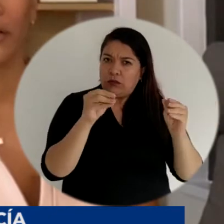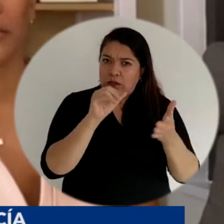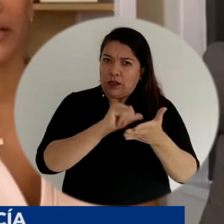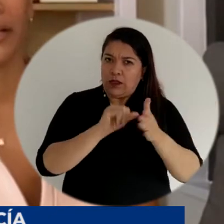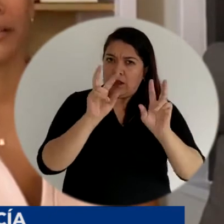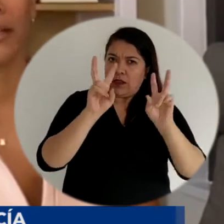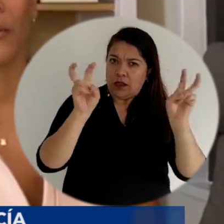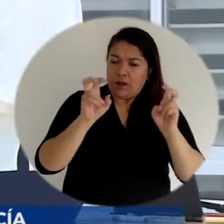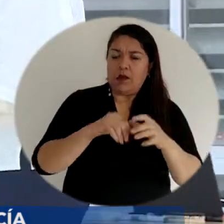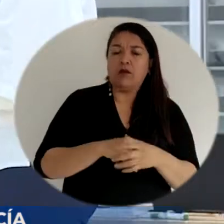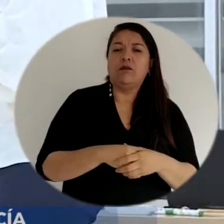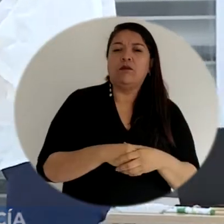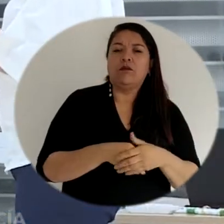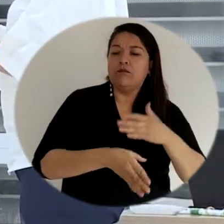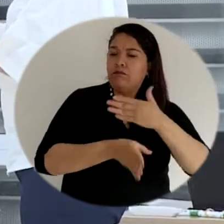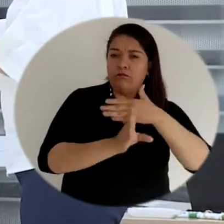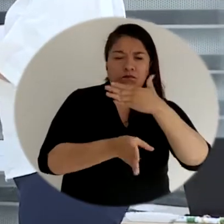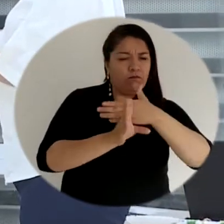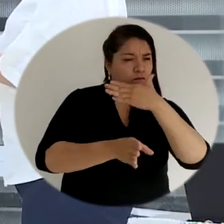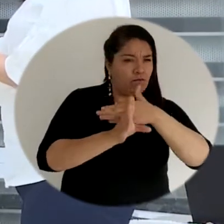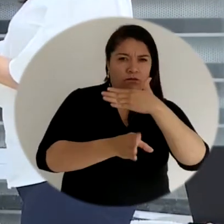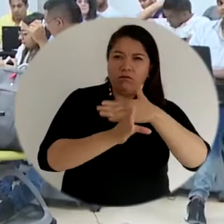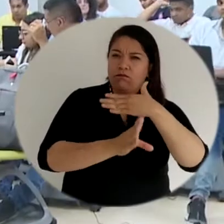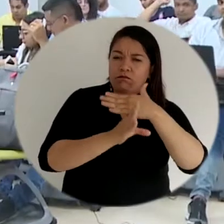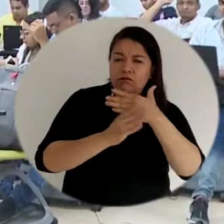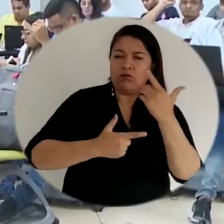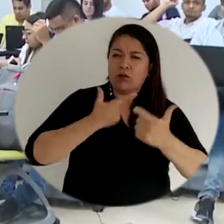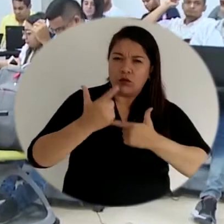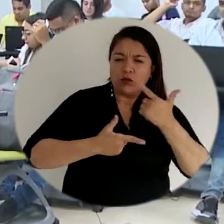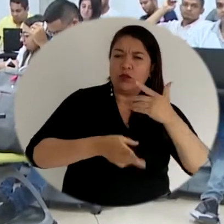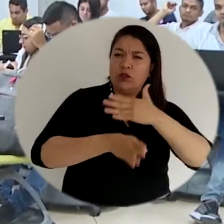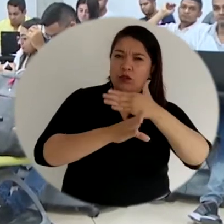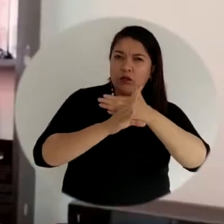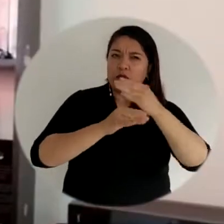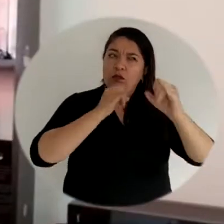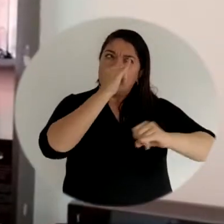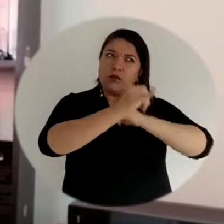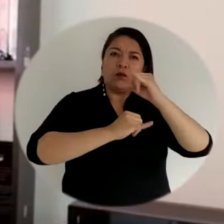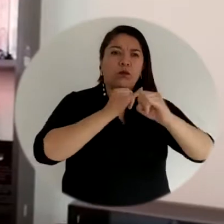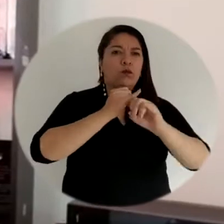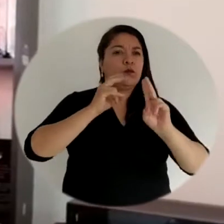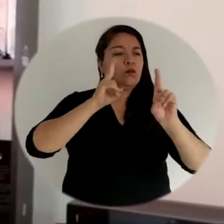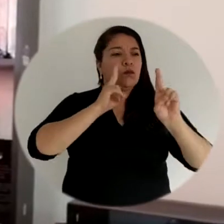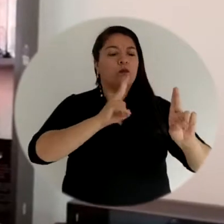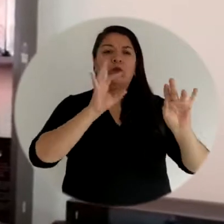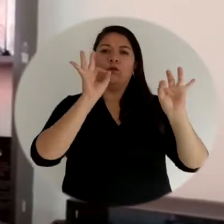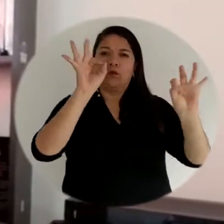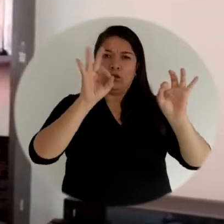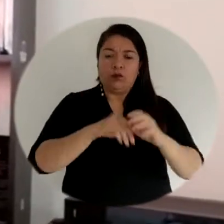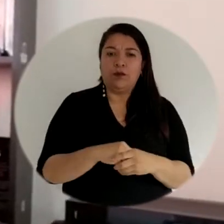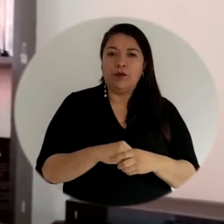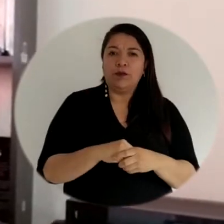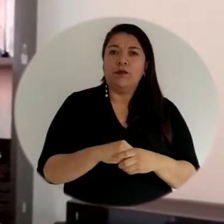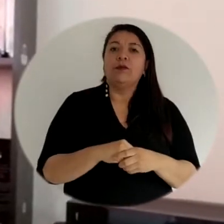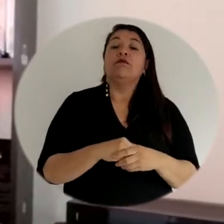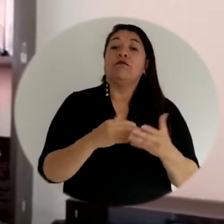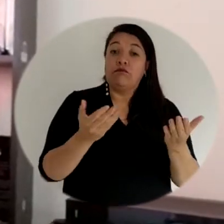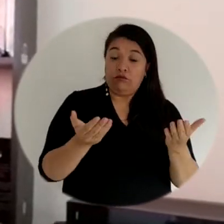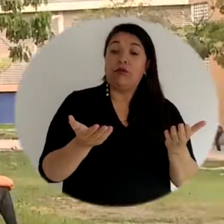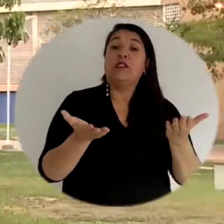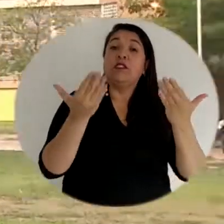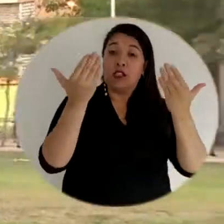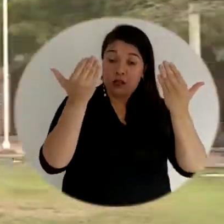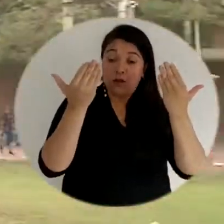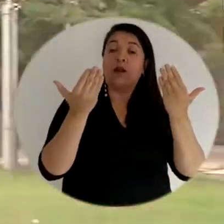adicionalmente que esta se encuentre bajo los estándares nacionales e internacionales. La acreditación institucional es una insignia más que merecida para nuestra